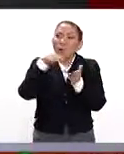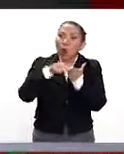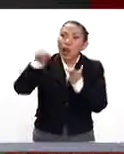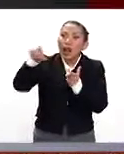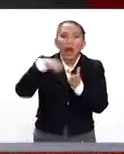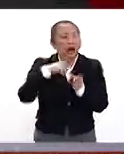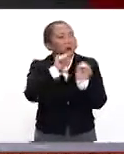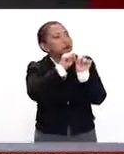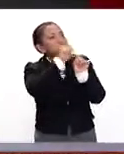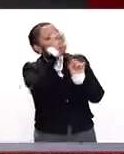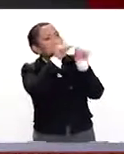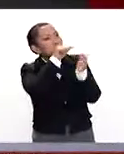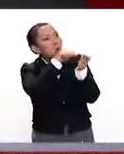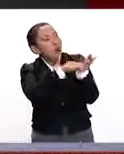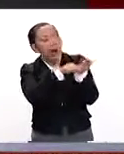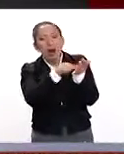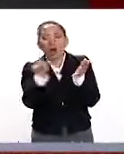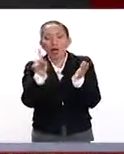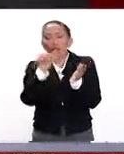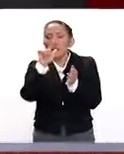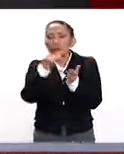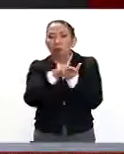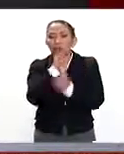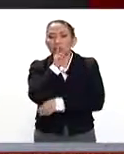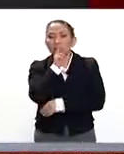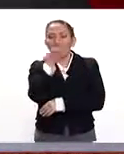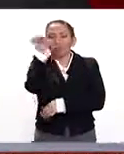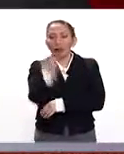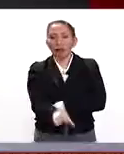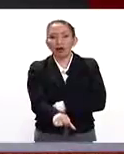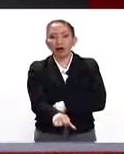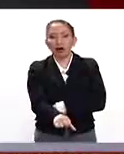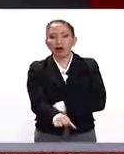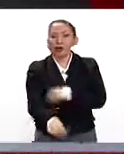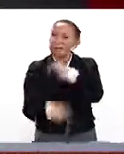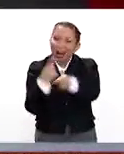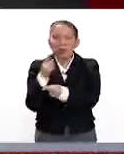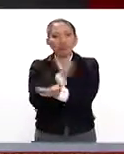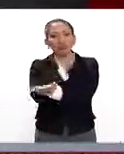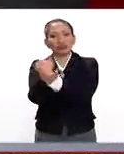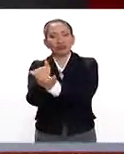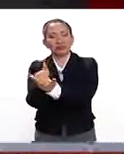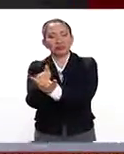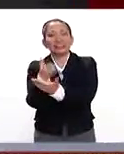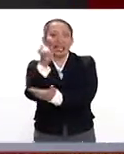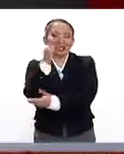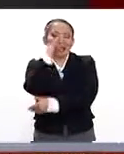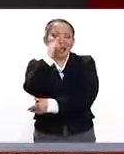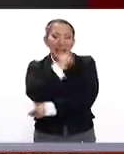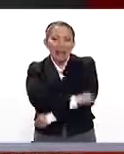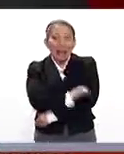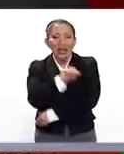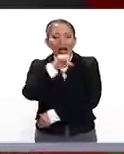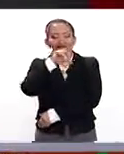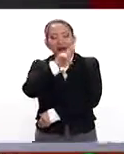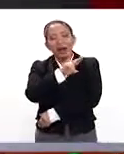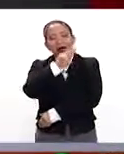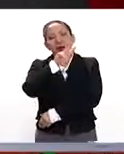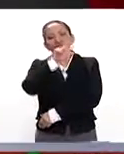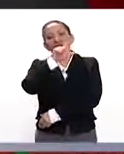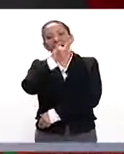hay un chispazo en tal lado y de repente la respuesta inmediata, vamos para allá. Es el jefe, el jefe vulcano,